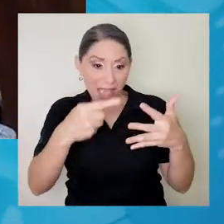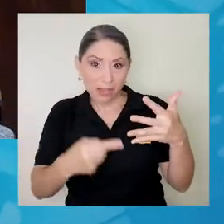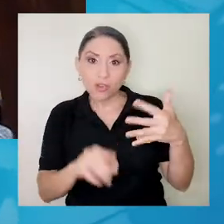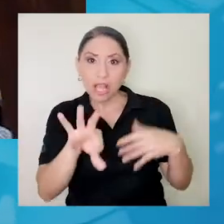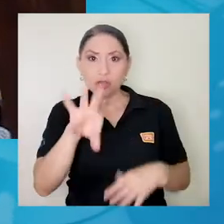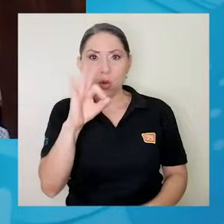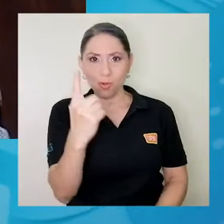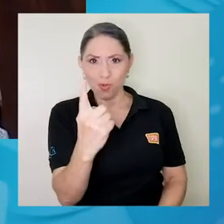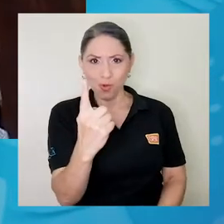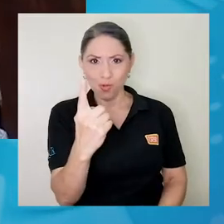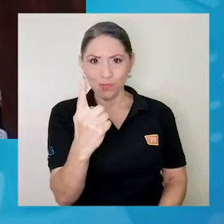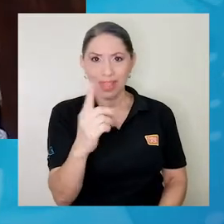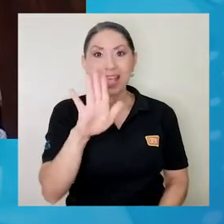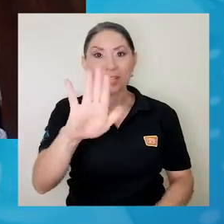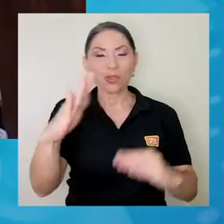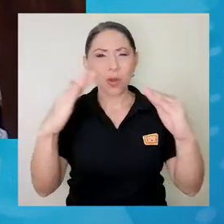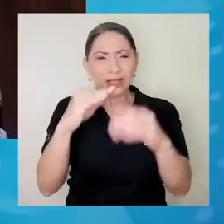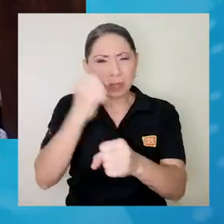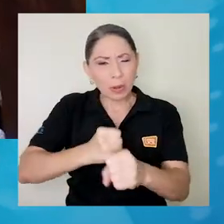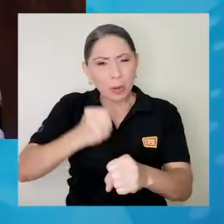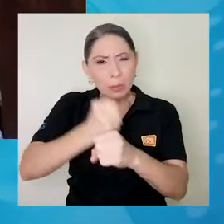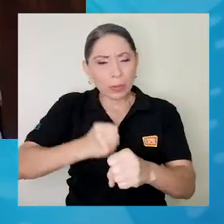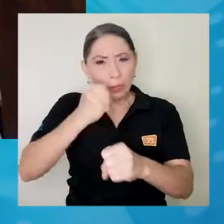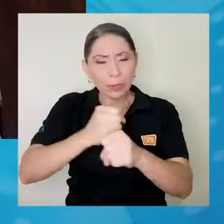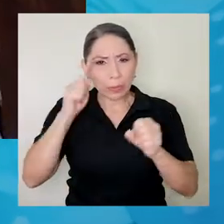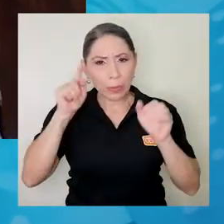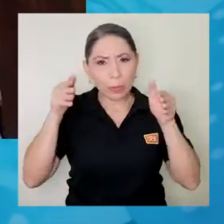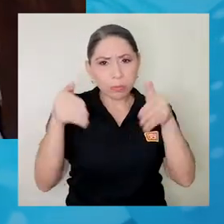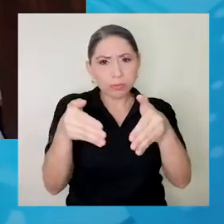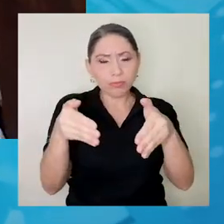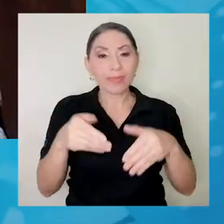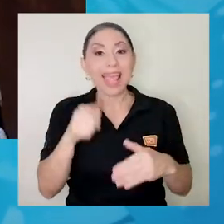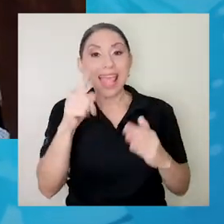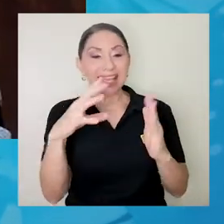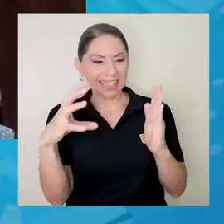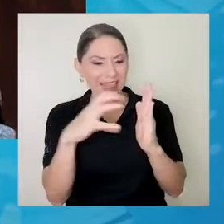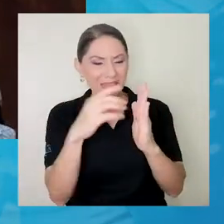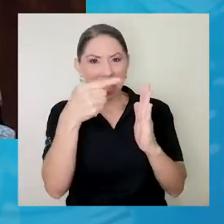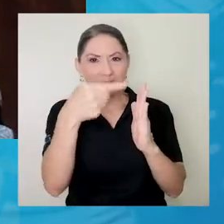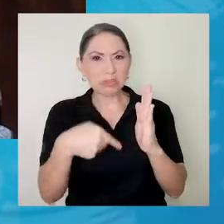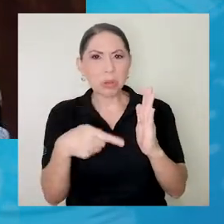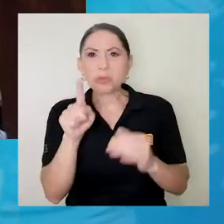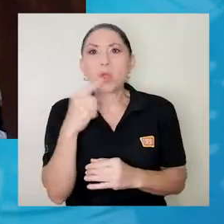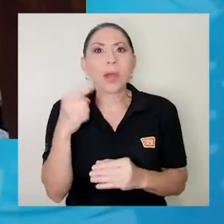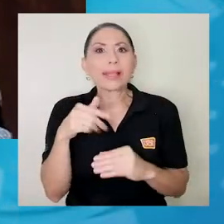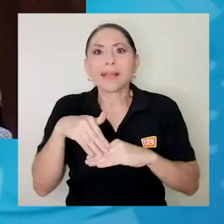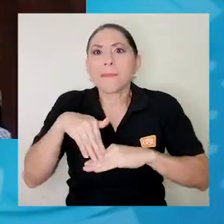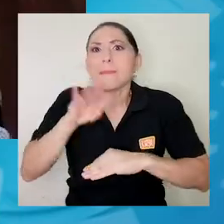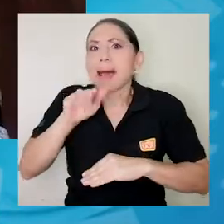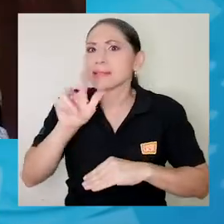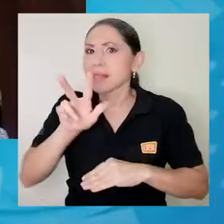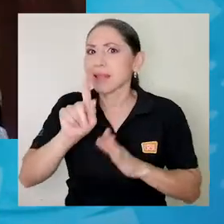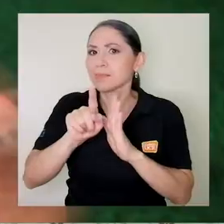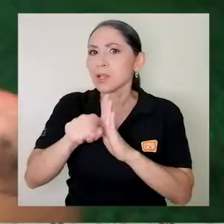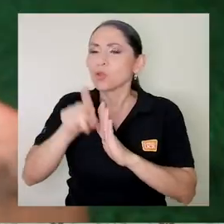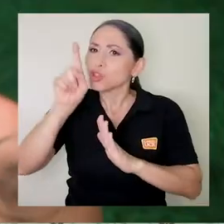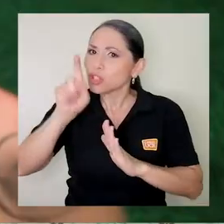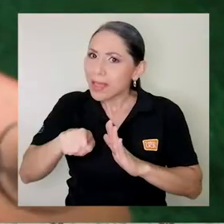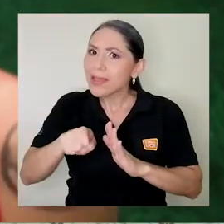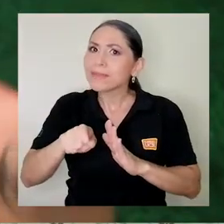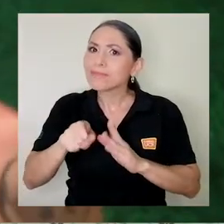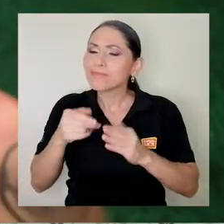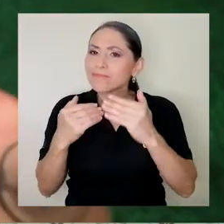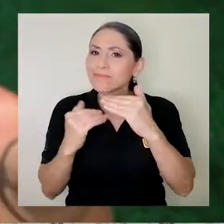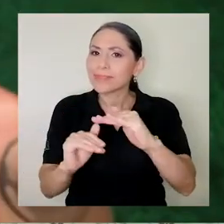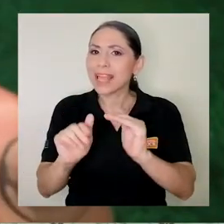trabajarlo en la casa. El texto no puede, no va a darles más de tres minutos, no pueden pasarse de tres minutos. Después